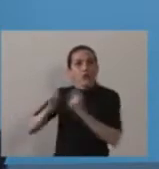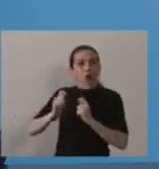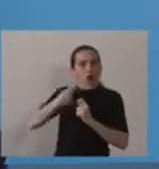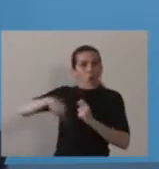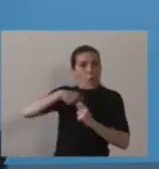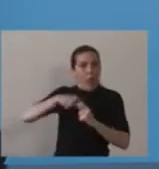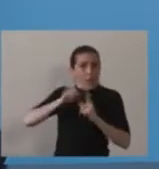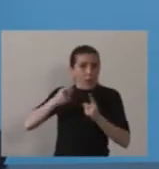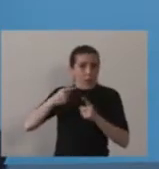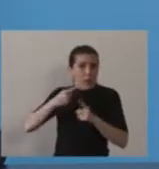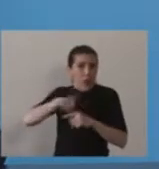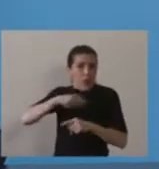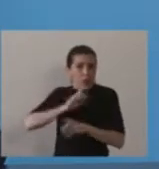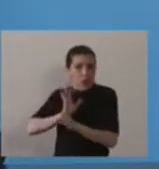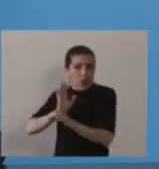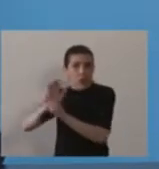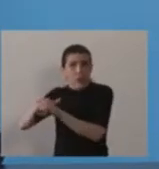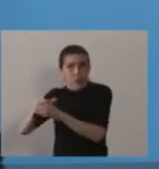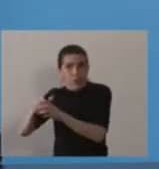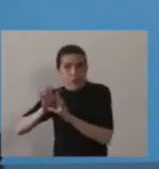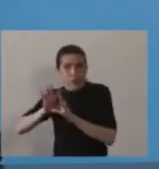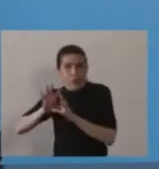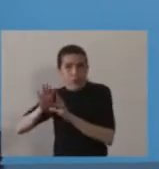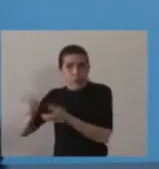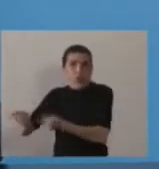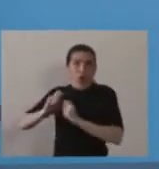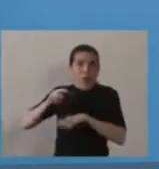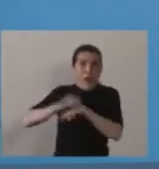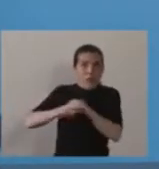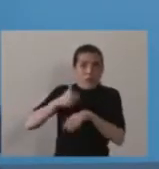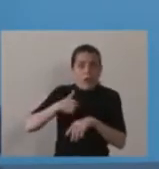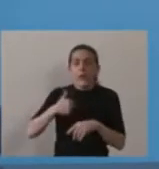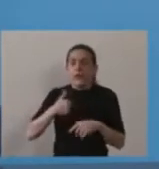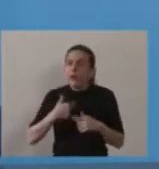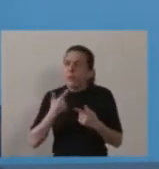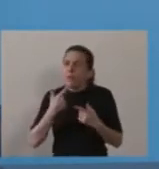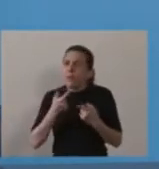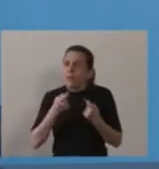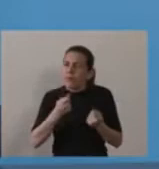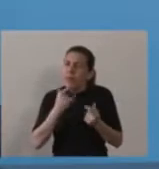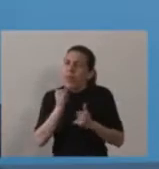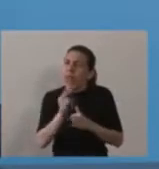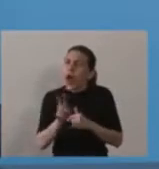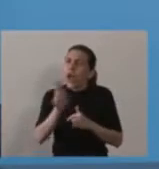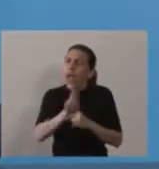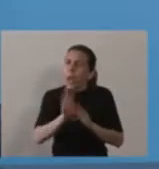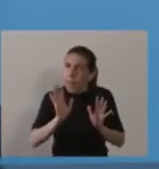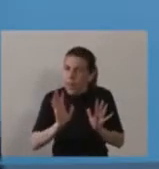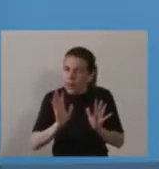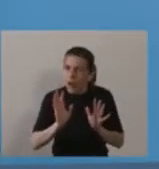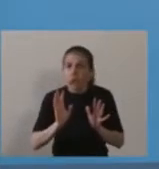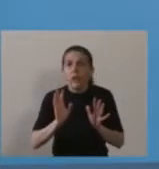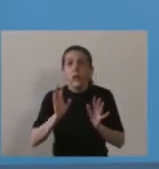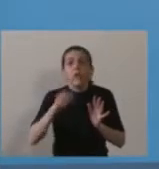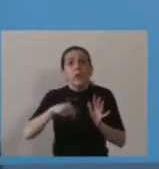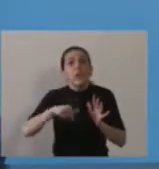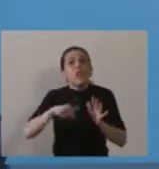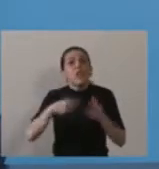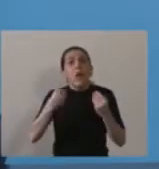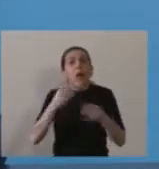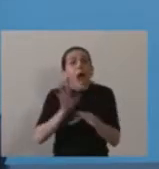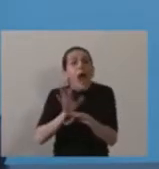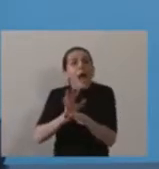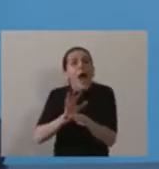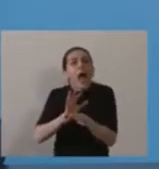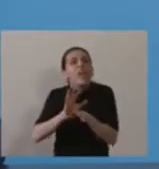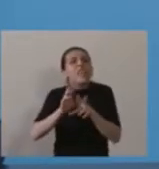este momento. Yo insisto que se trata de una operación de rescate de una